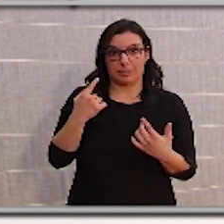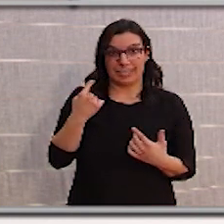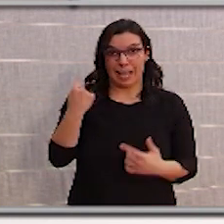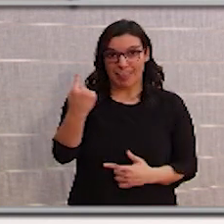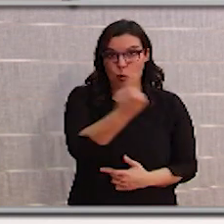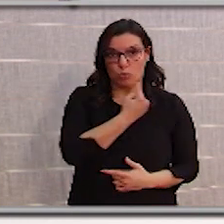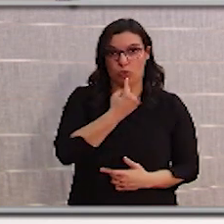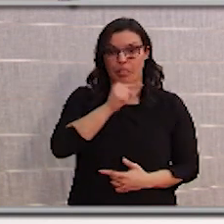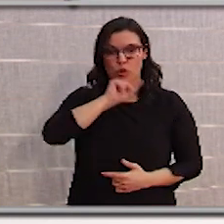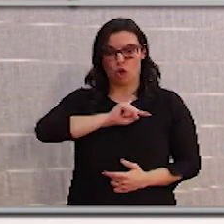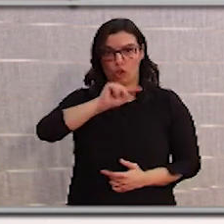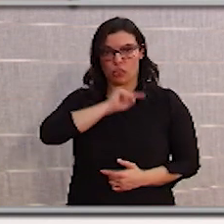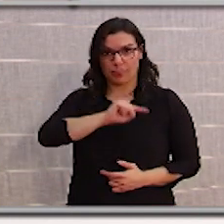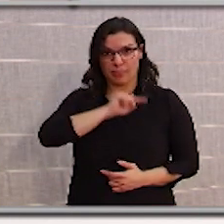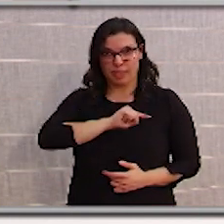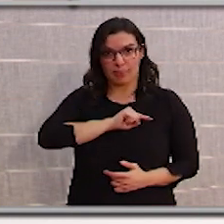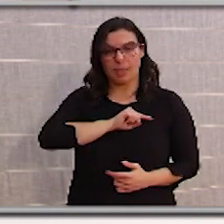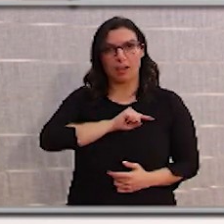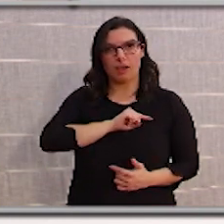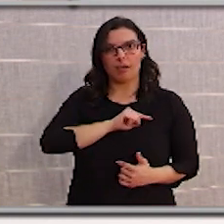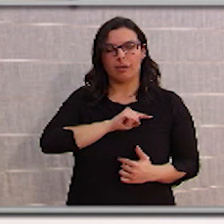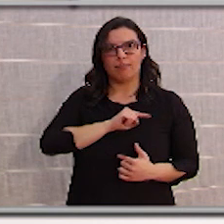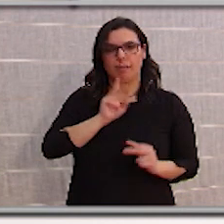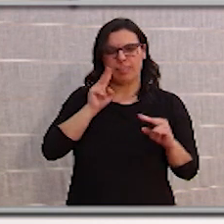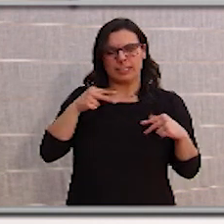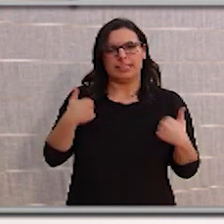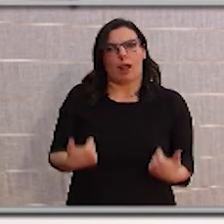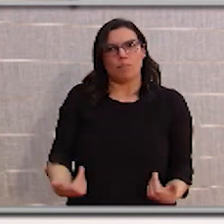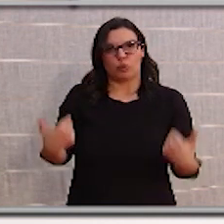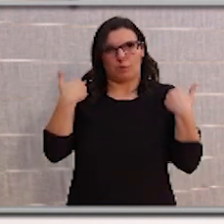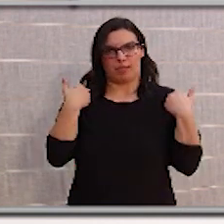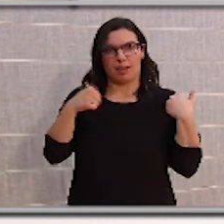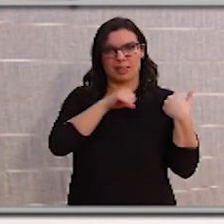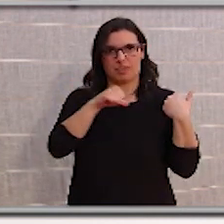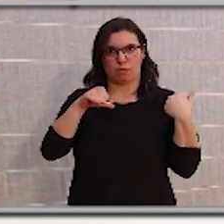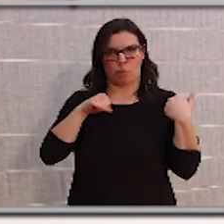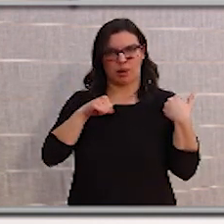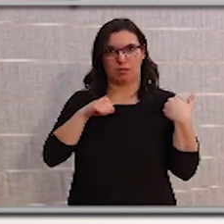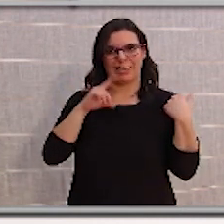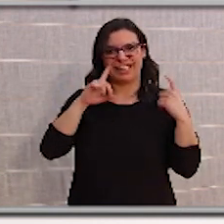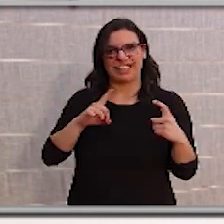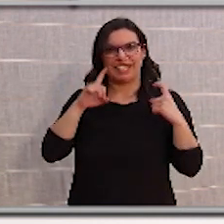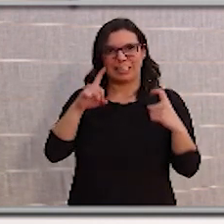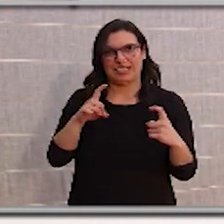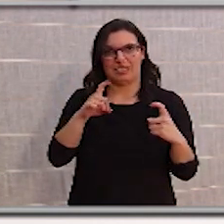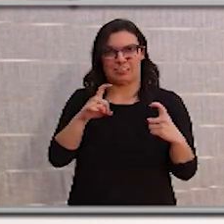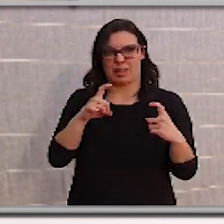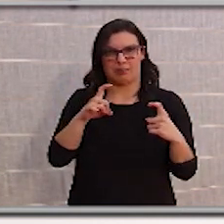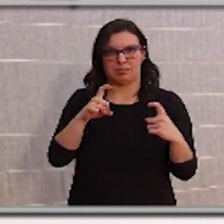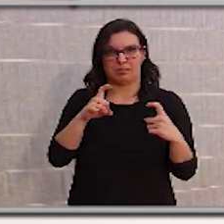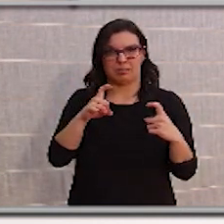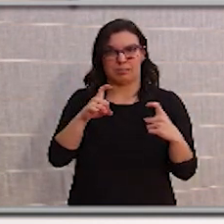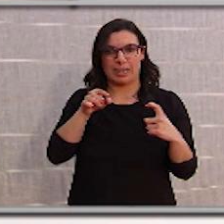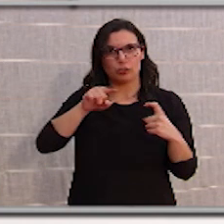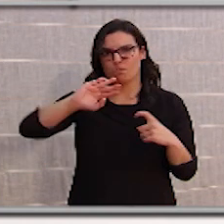conciencia de los ciudadanos la responsabilidad individual. Esta es nuestra principal medida. Nuestra